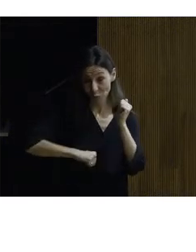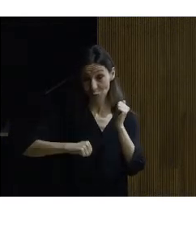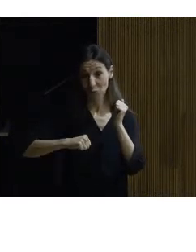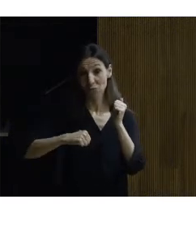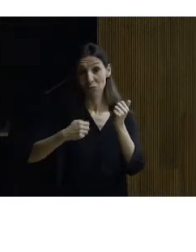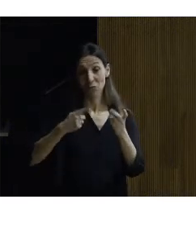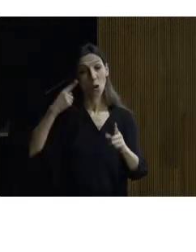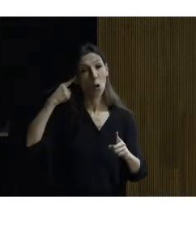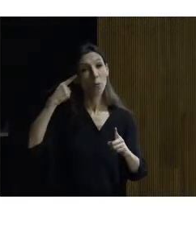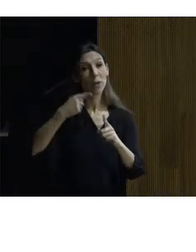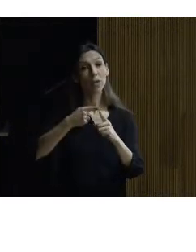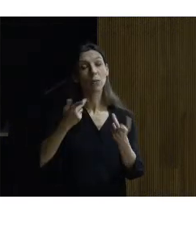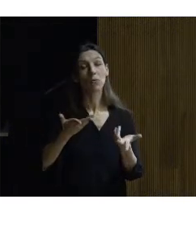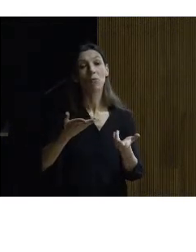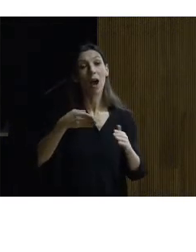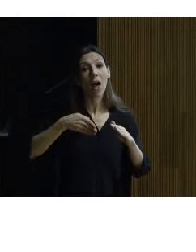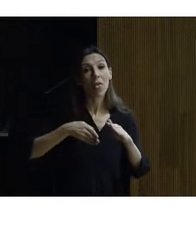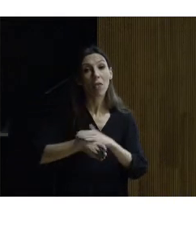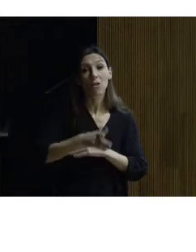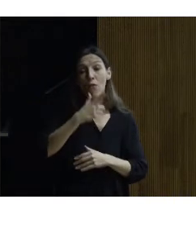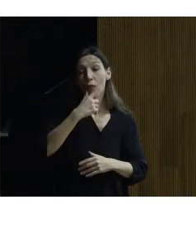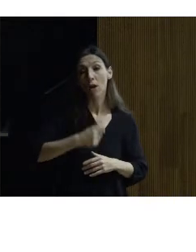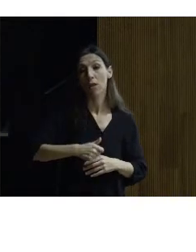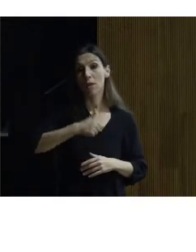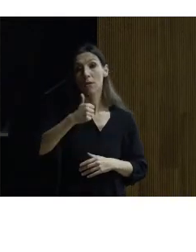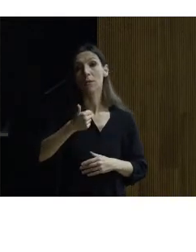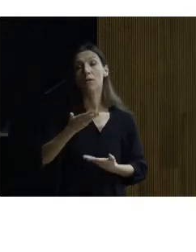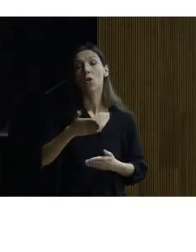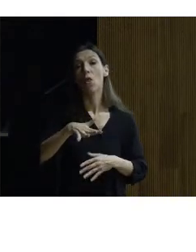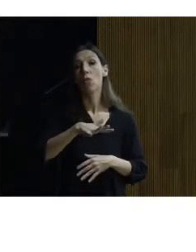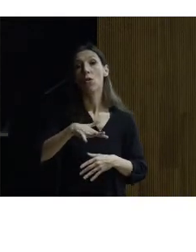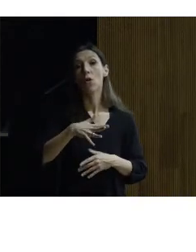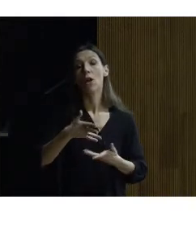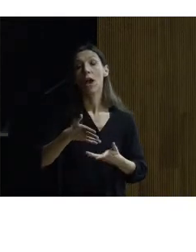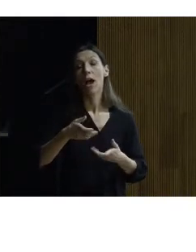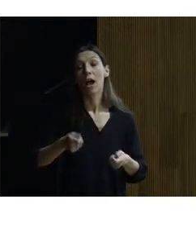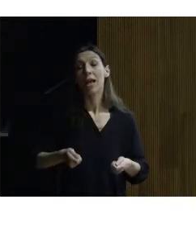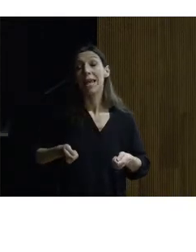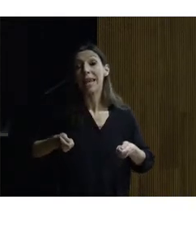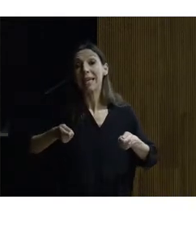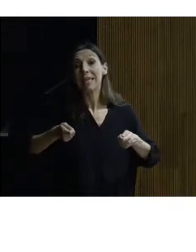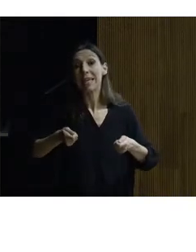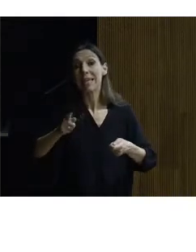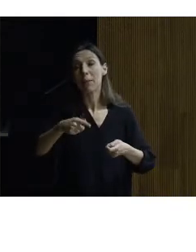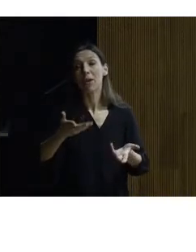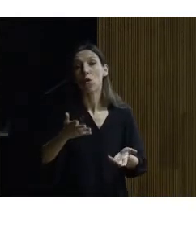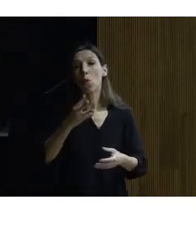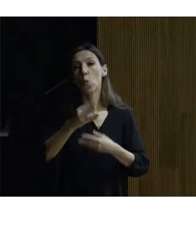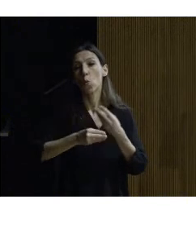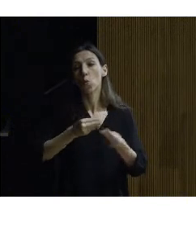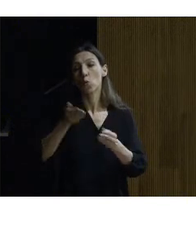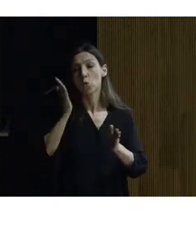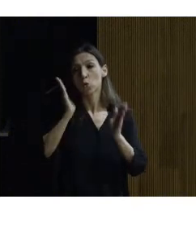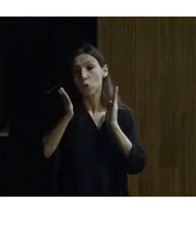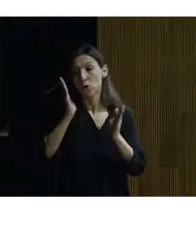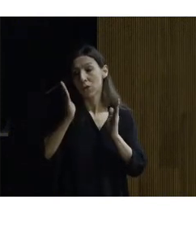facilitarle su acceso a una litera una pequeña yegua que utilizó alguna vez o una silla